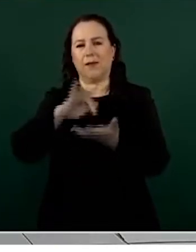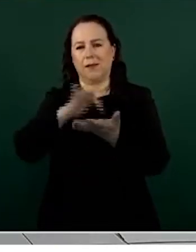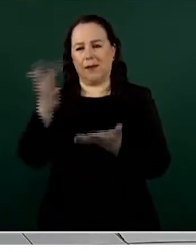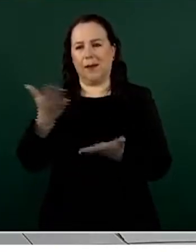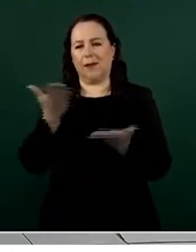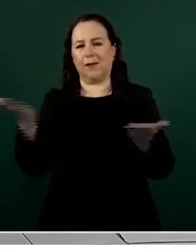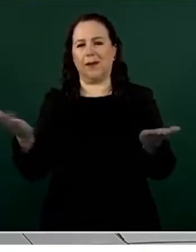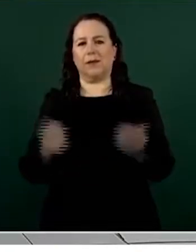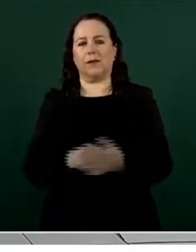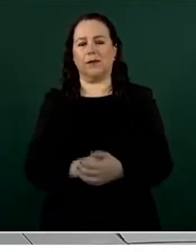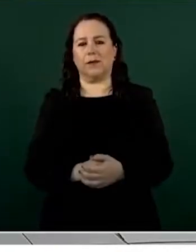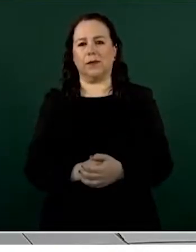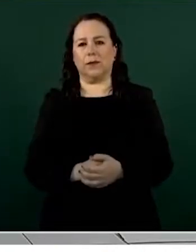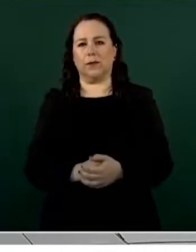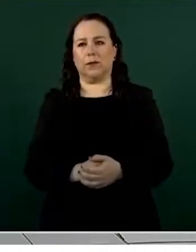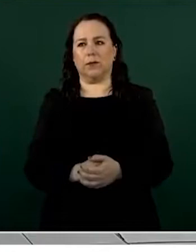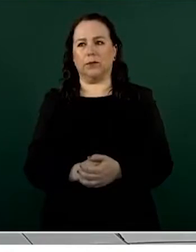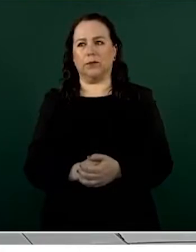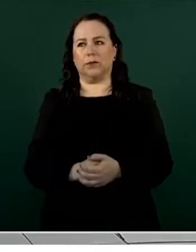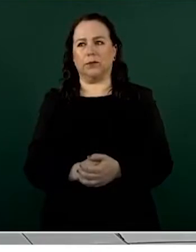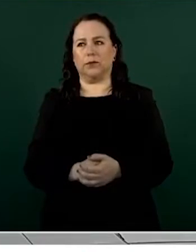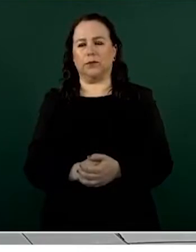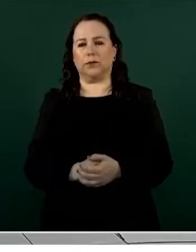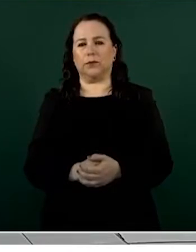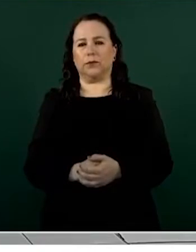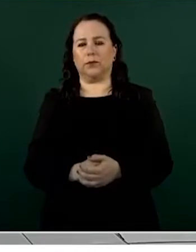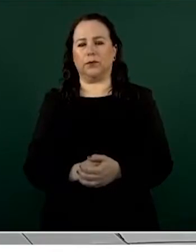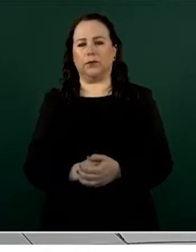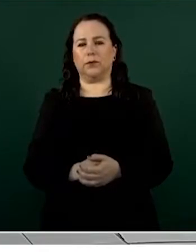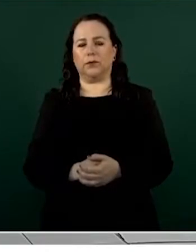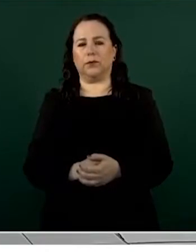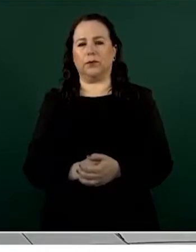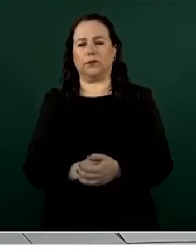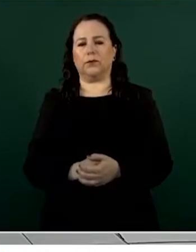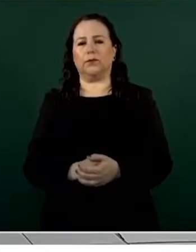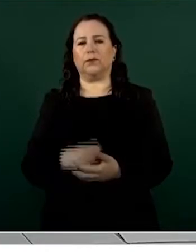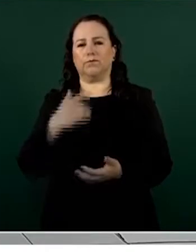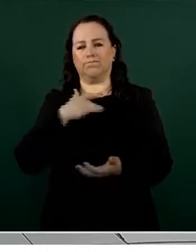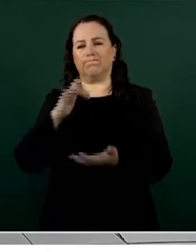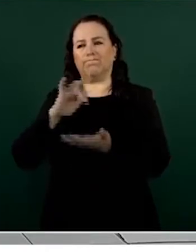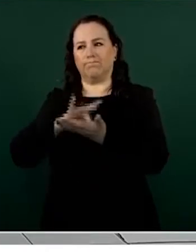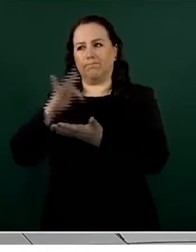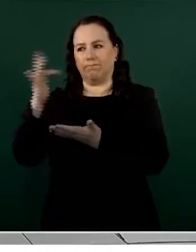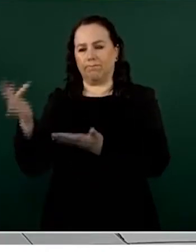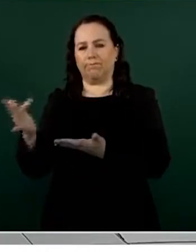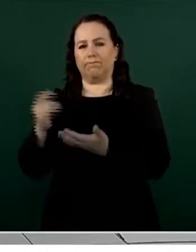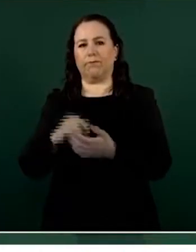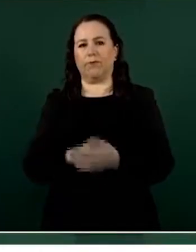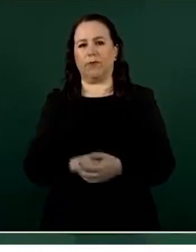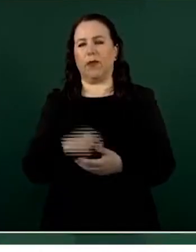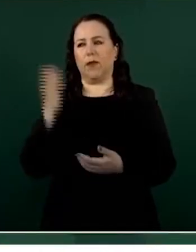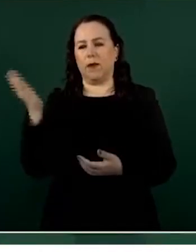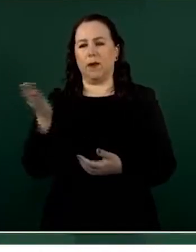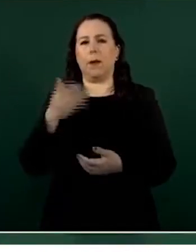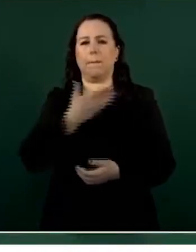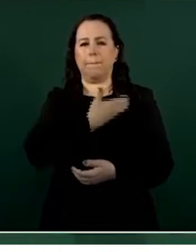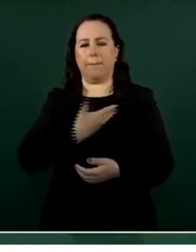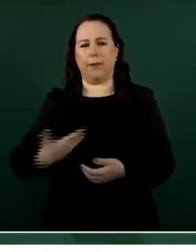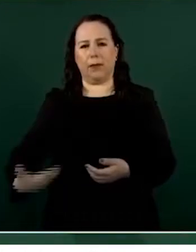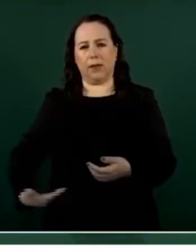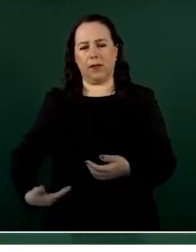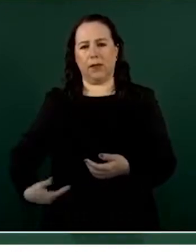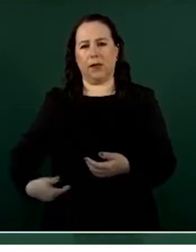Antes que nada, me gustaría reiterar el agradecimiento al presidente de la República,